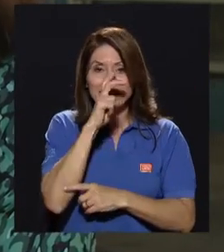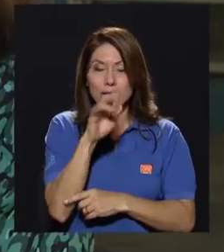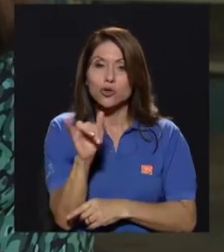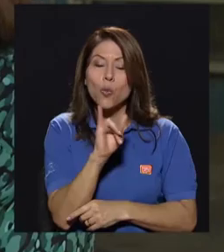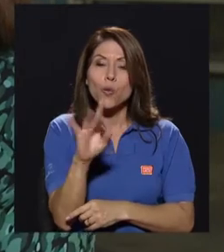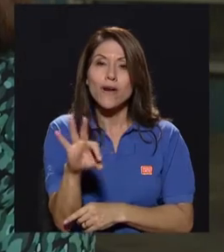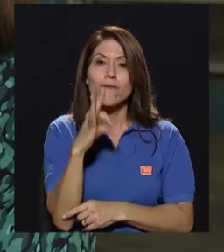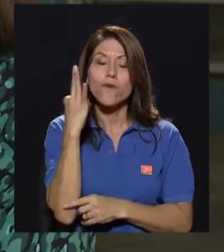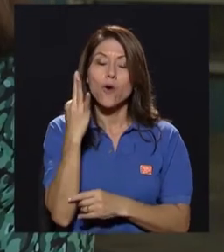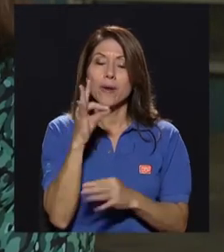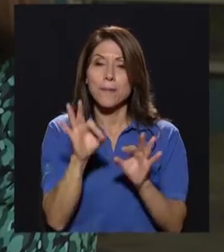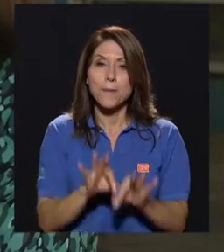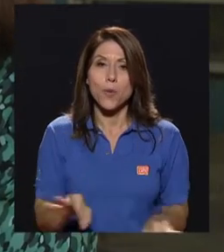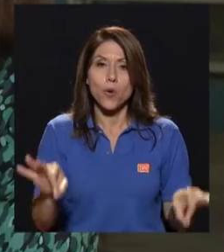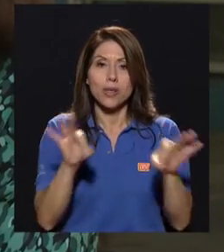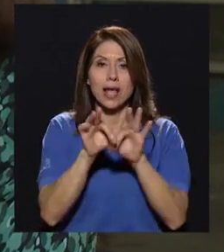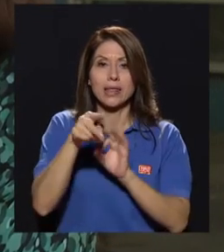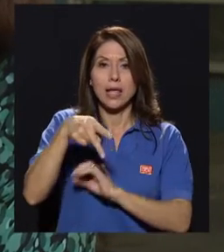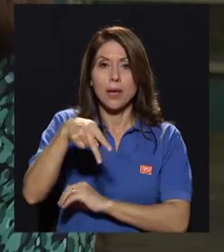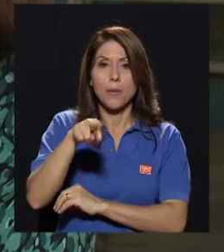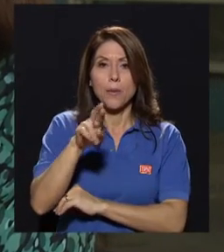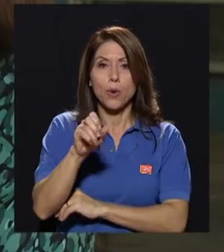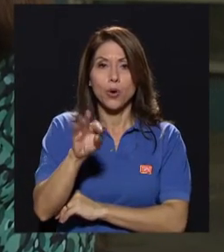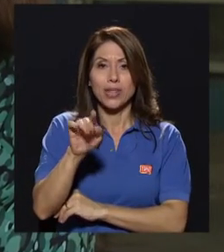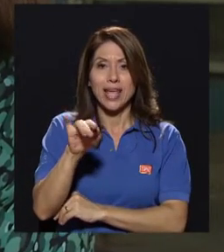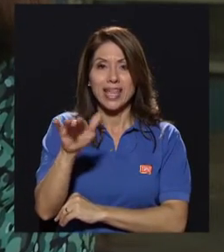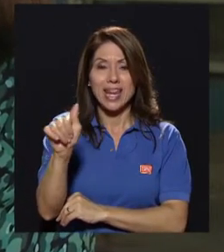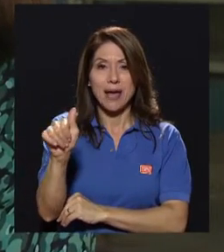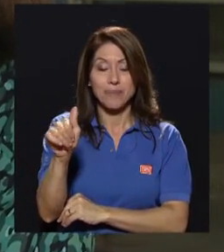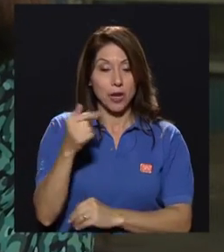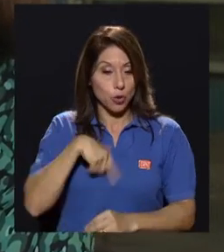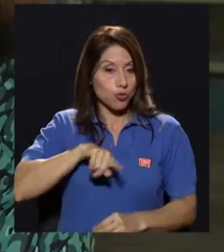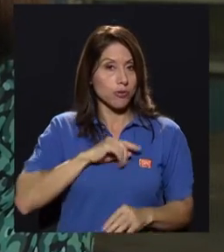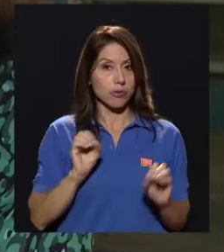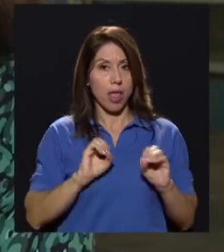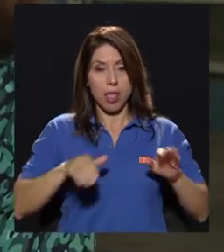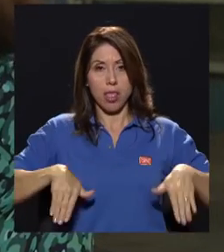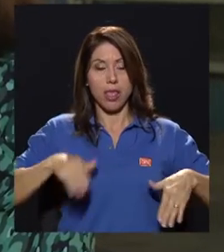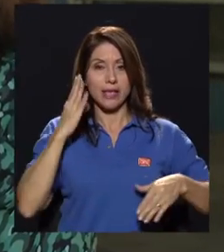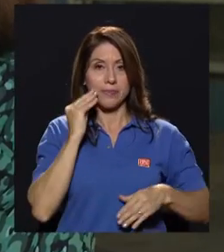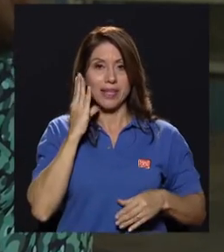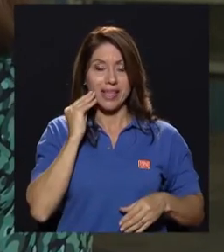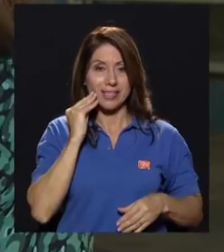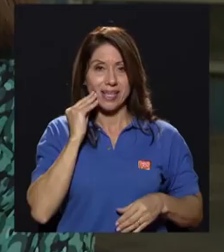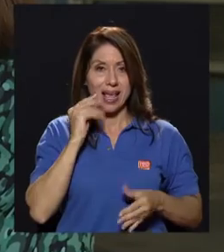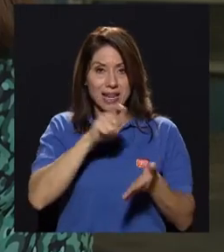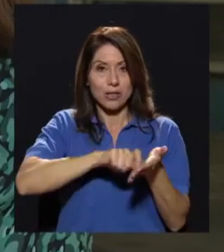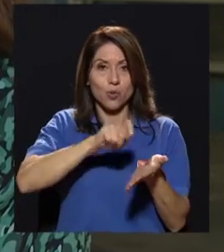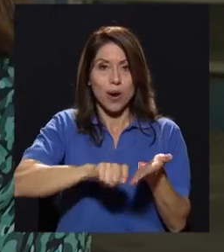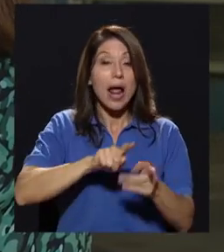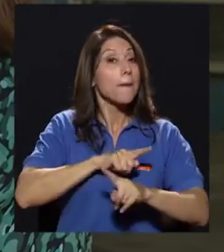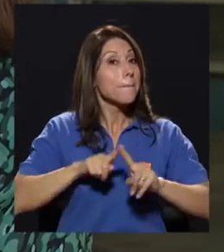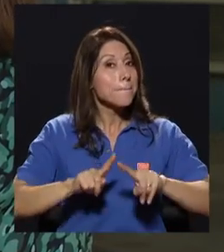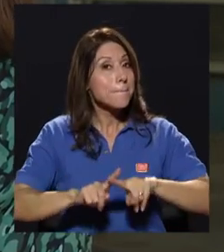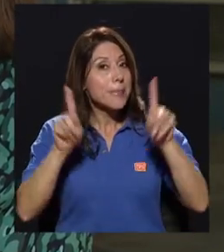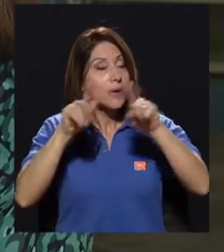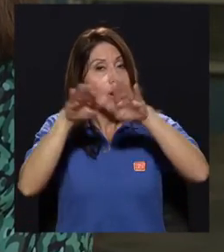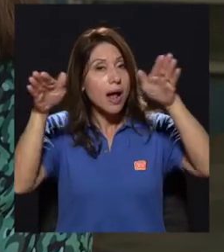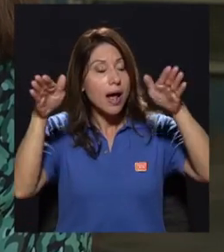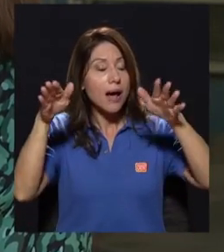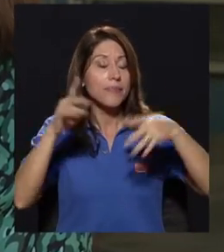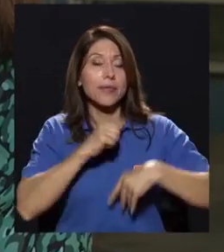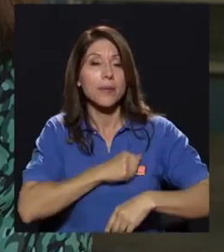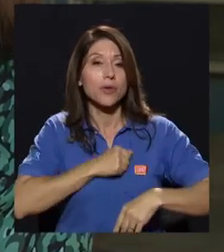proteína. La escuela hasta ese momento no tenía experiencia en este tema, sin embargo la universidad tiene el museo de insectos y en la escuela de